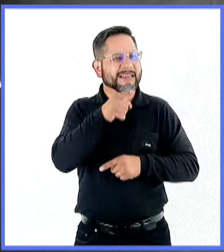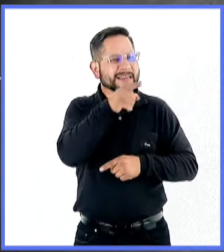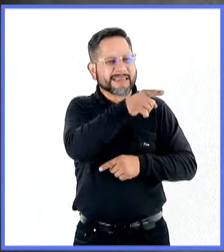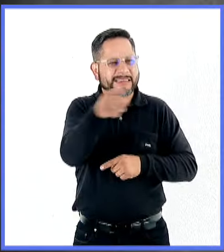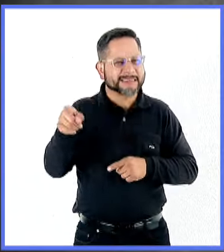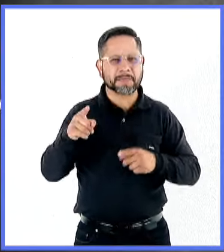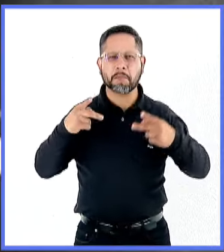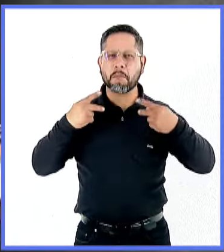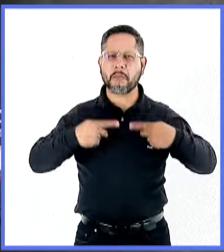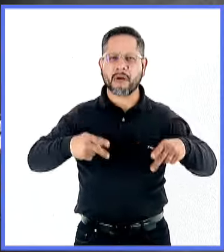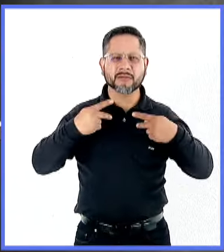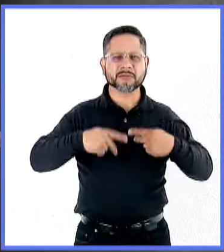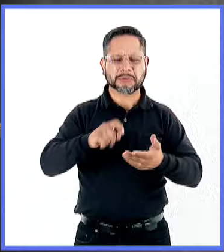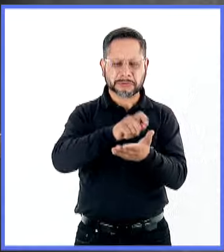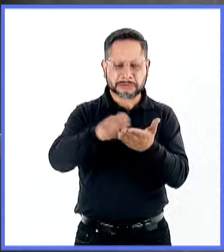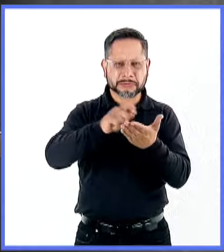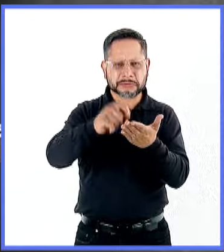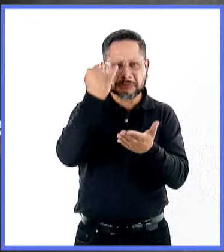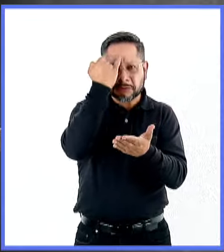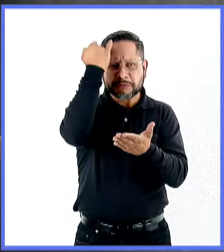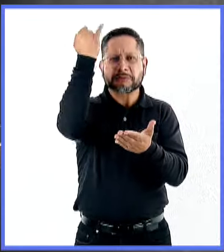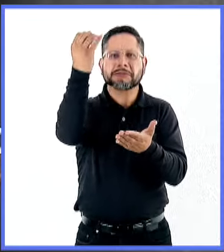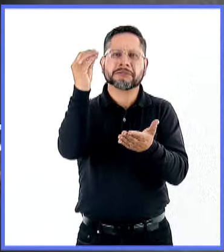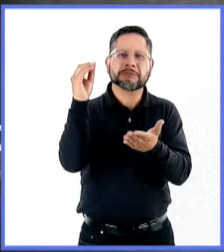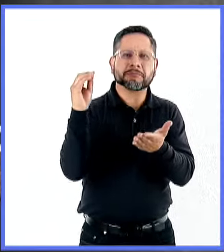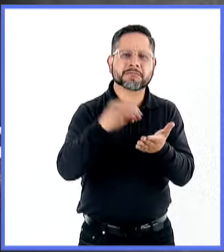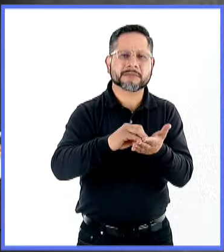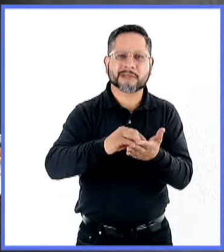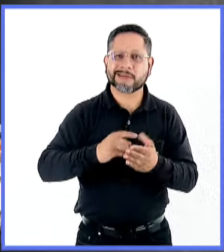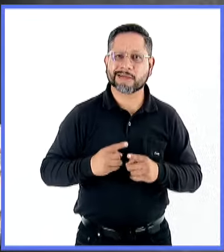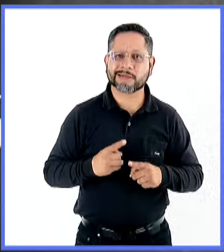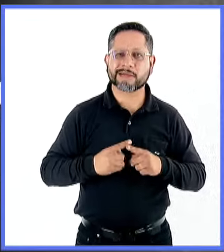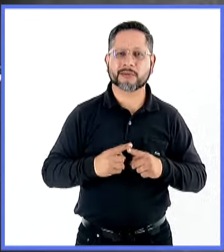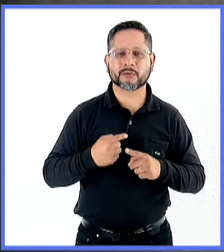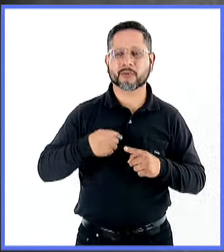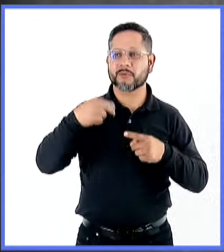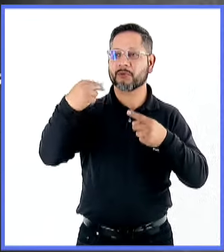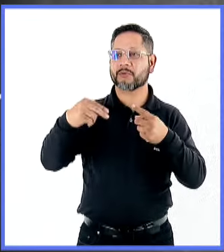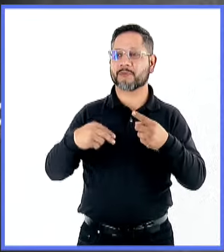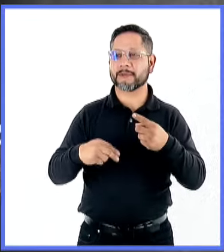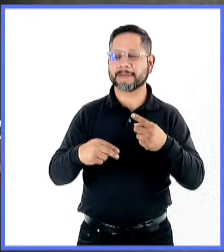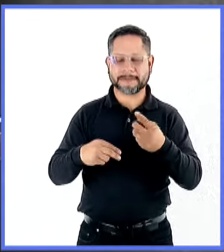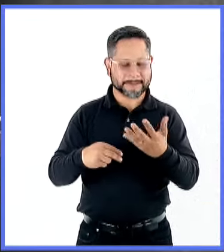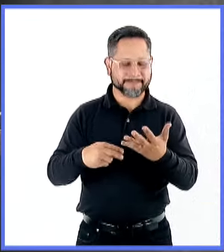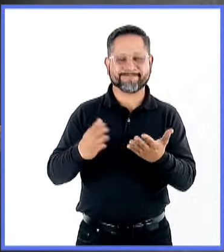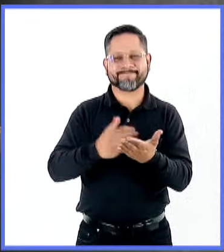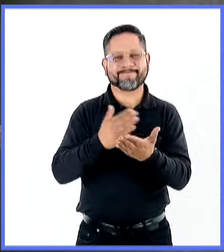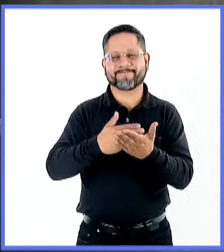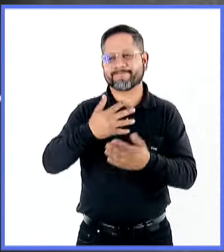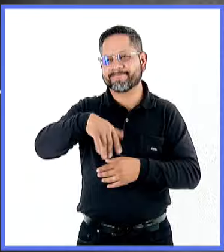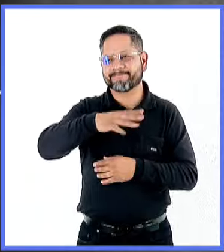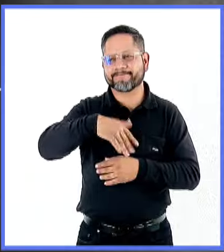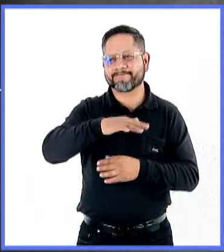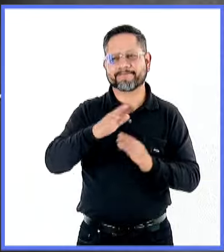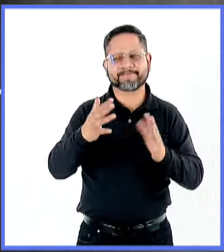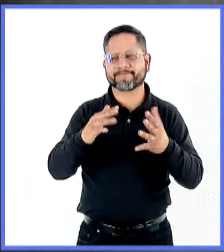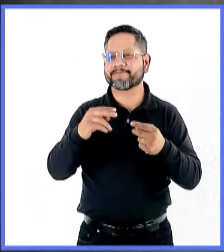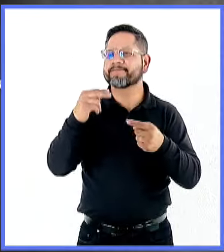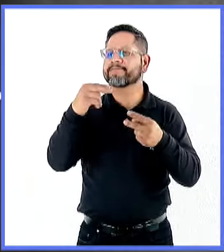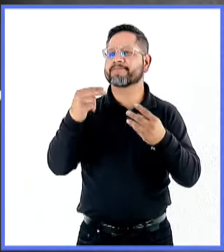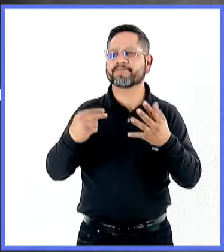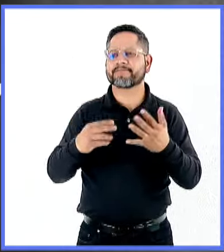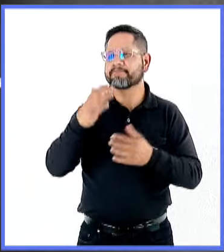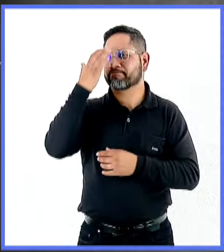escritores? ¿Verdad? Yo quería yo decir algunos de los nombres, pero bueno, lo abracen por aquí. Pero vamos a decir que son nombres